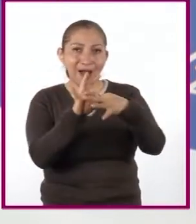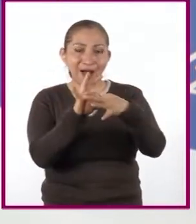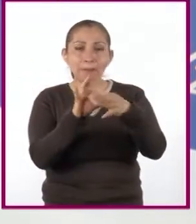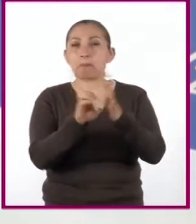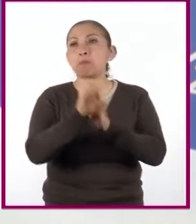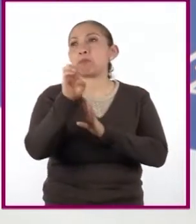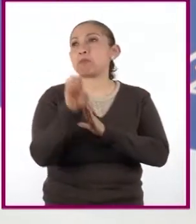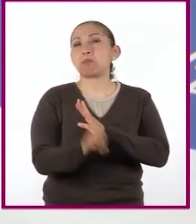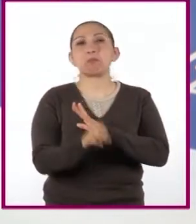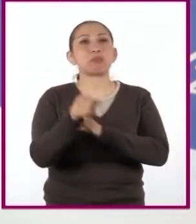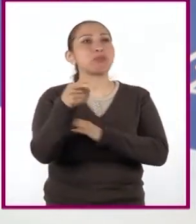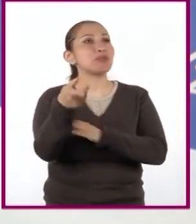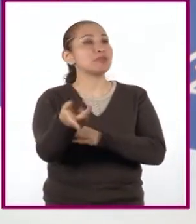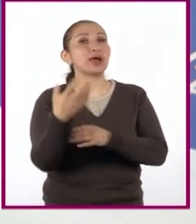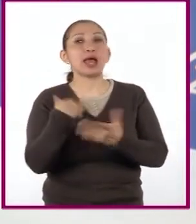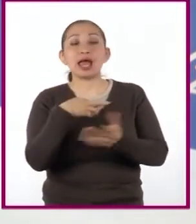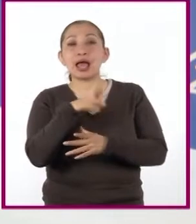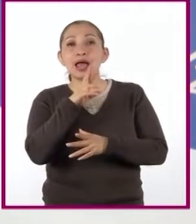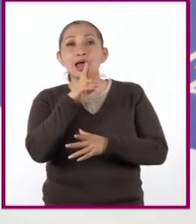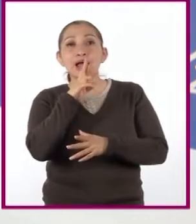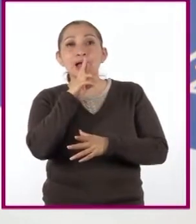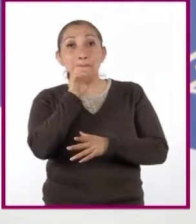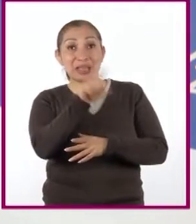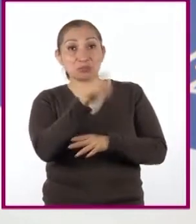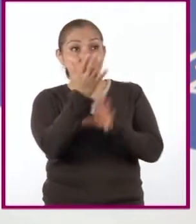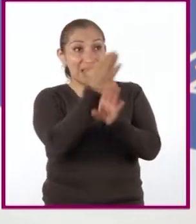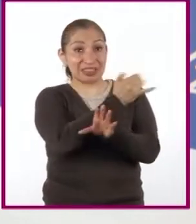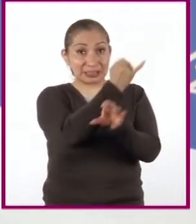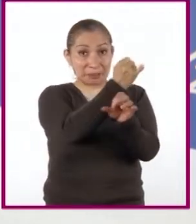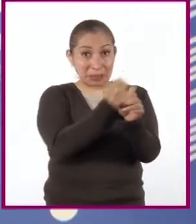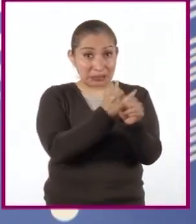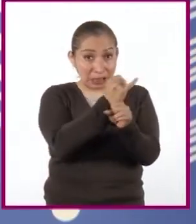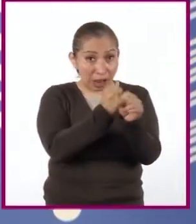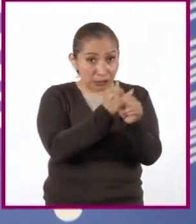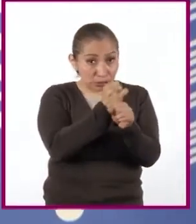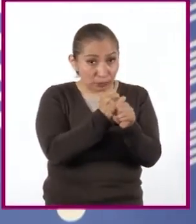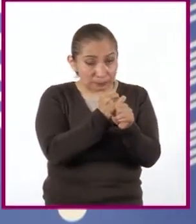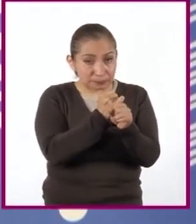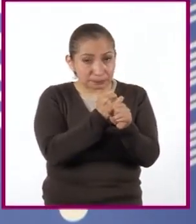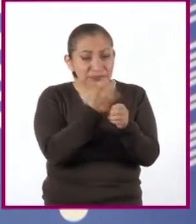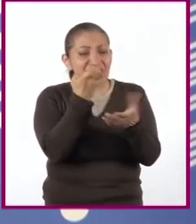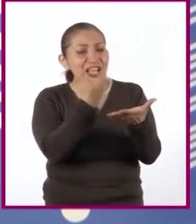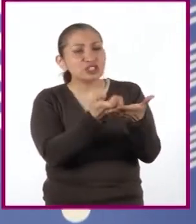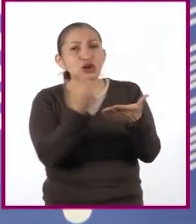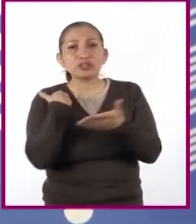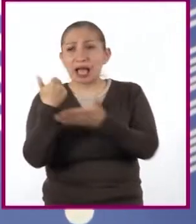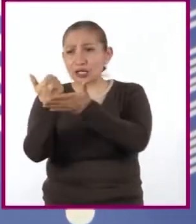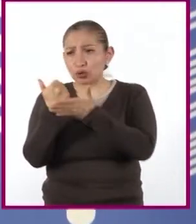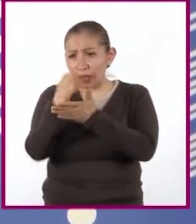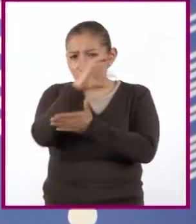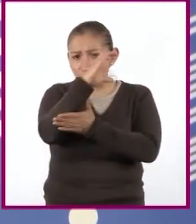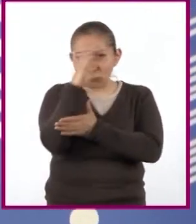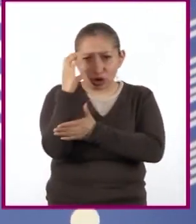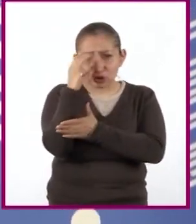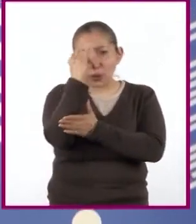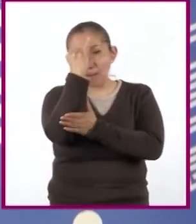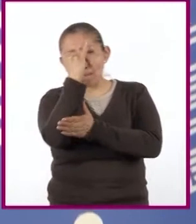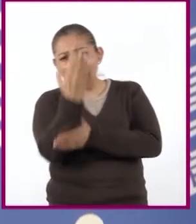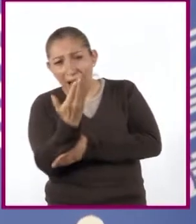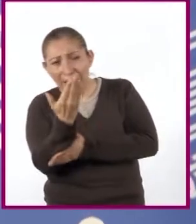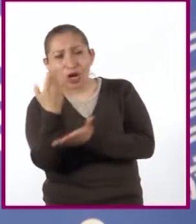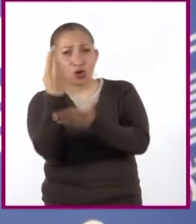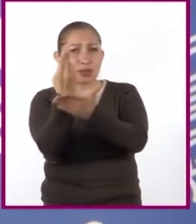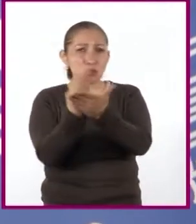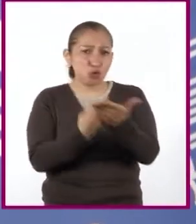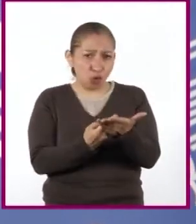Por ejemplo, resultado de una investigación. Estos recursos gráficos pueden ser imágenes e